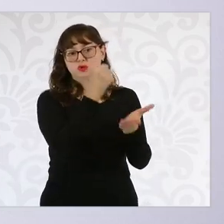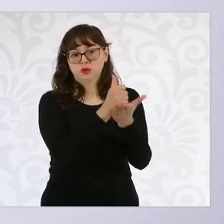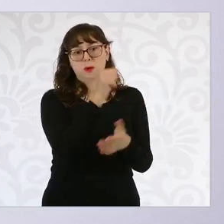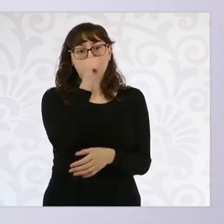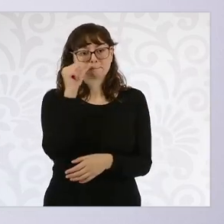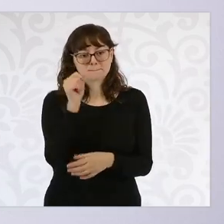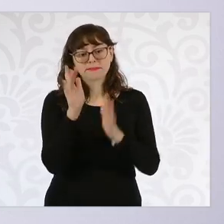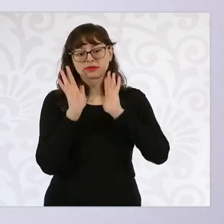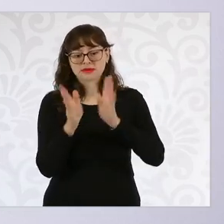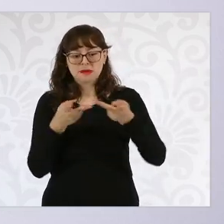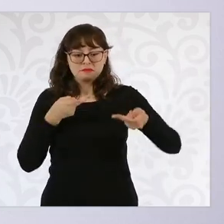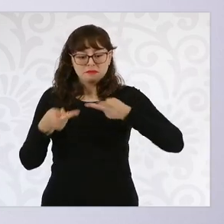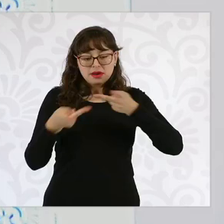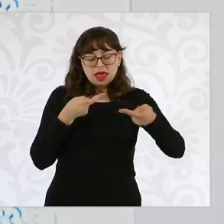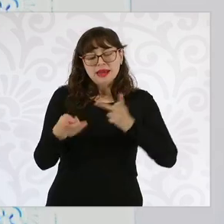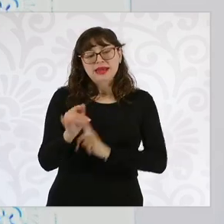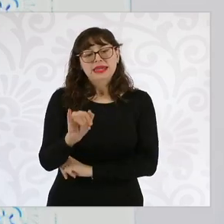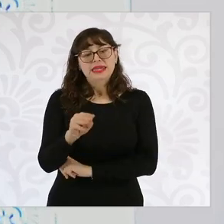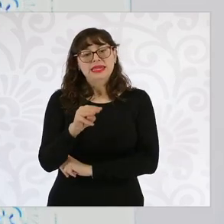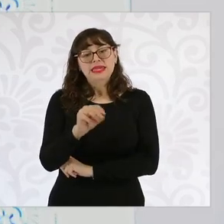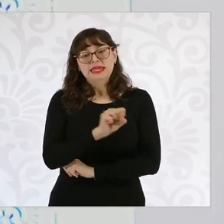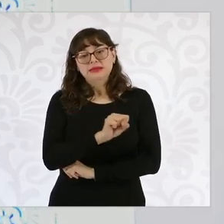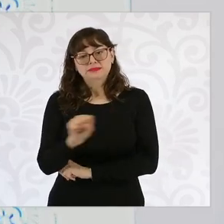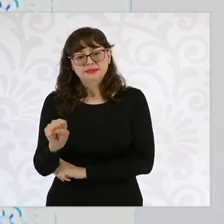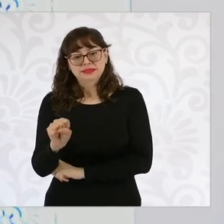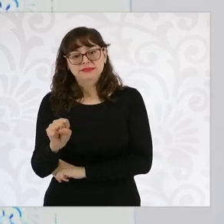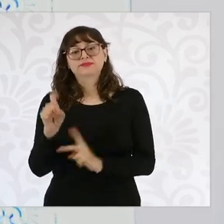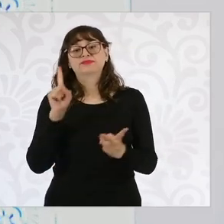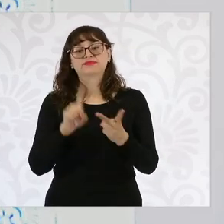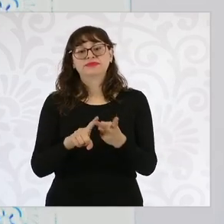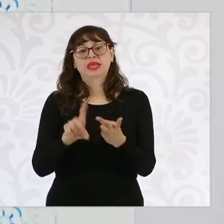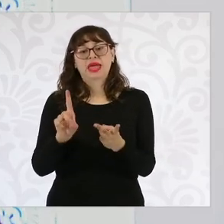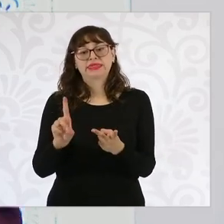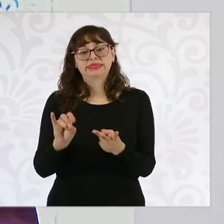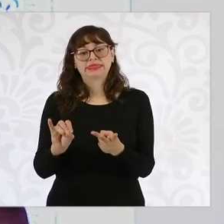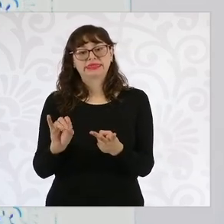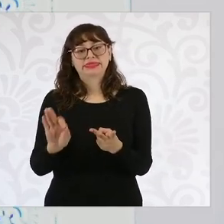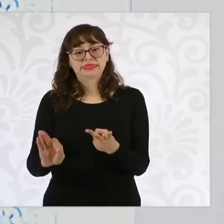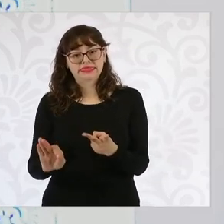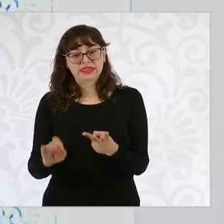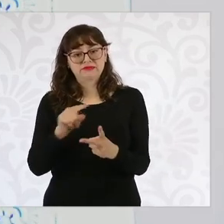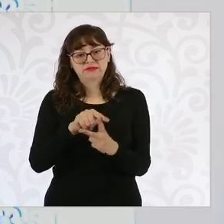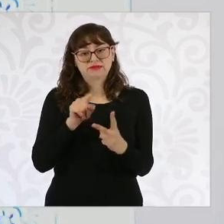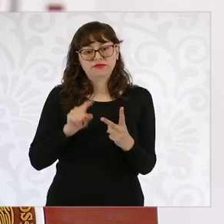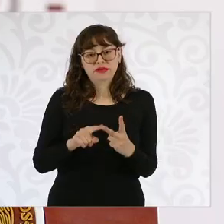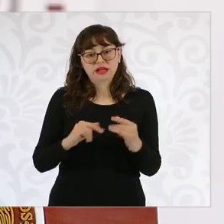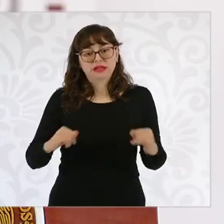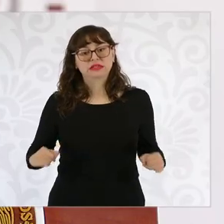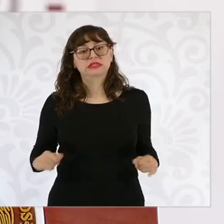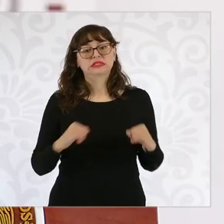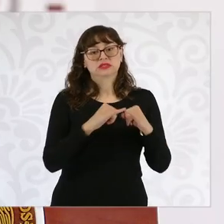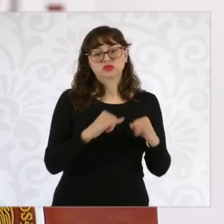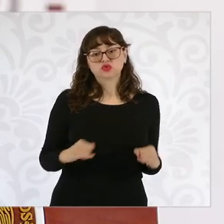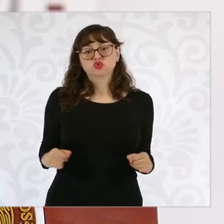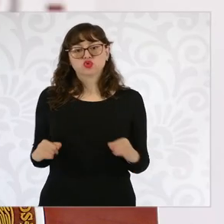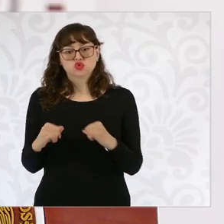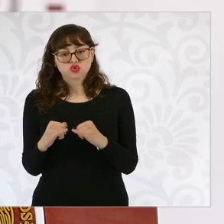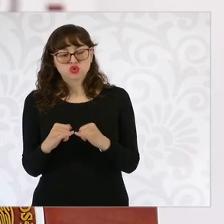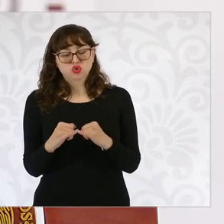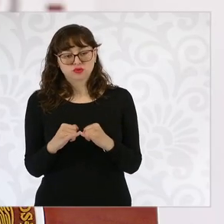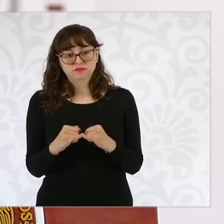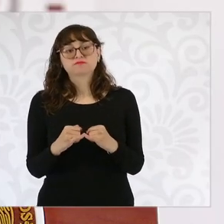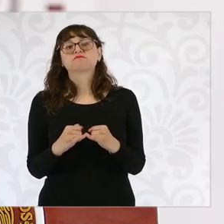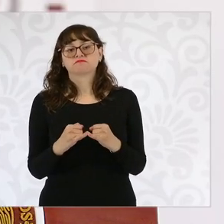Mexicano del Seguro Social y con el DIF para que a través de estas dos instituciones pueda